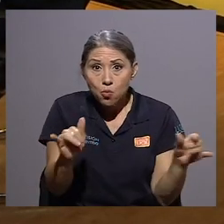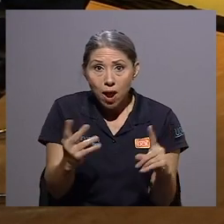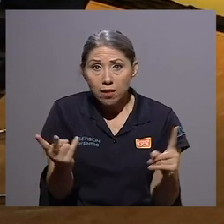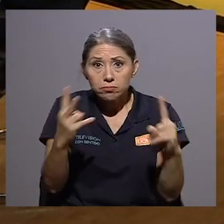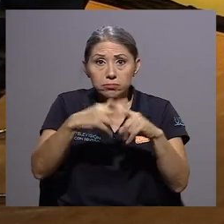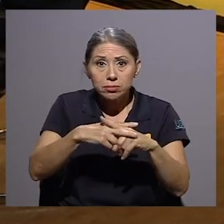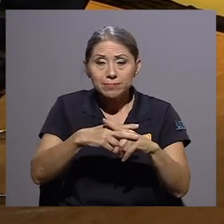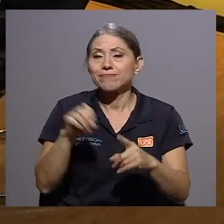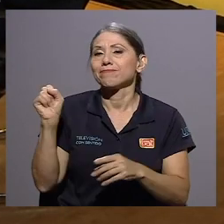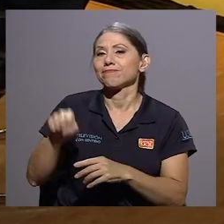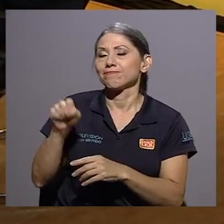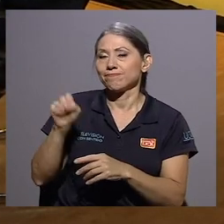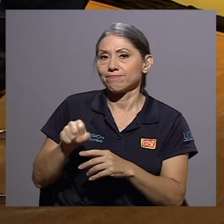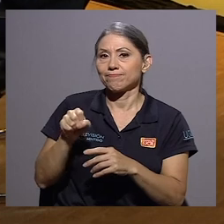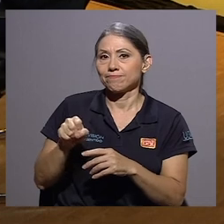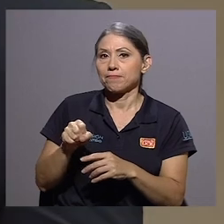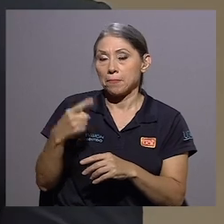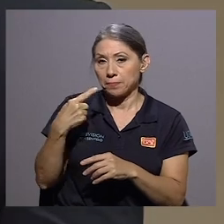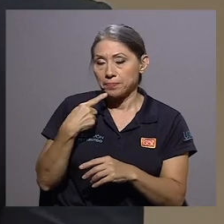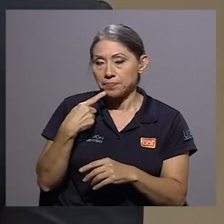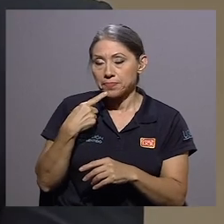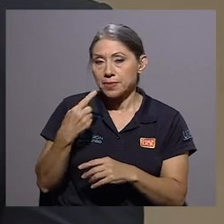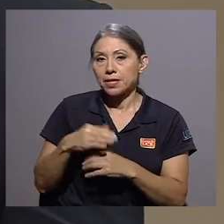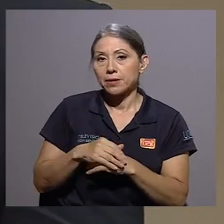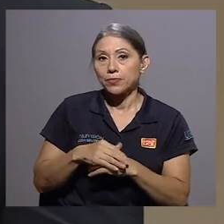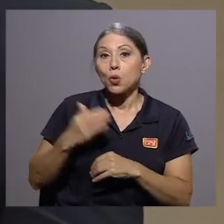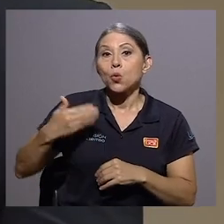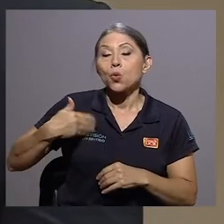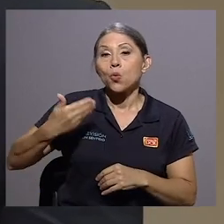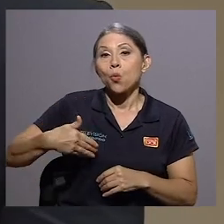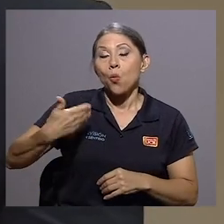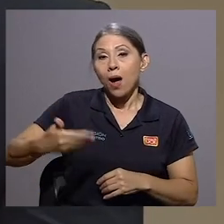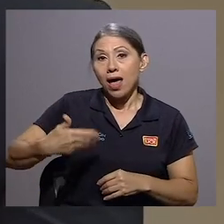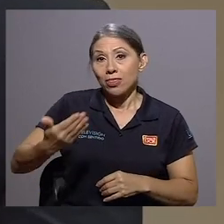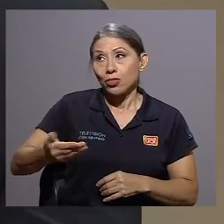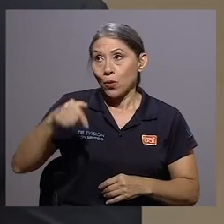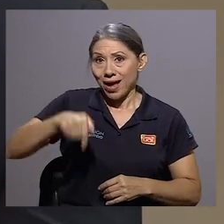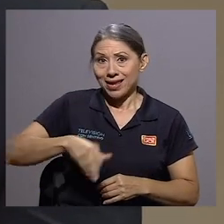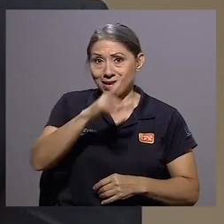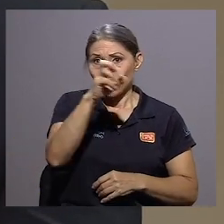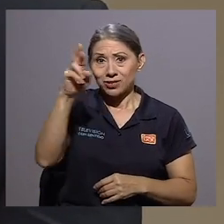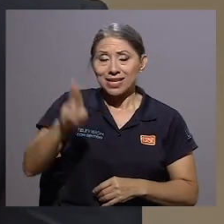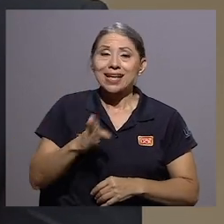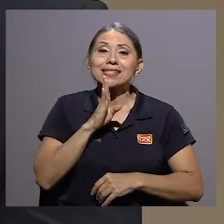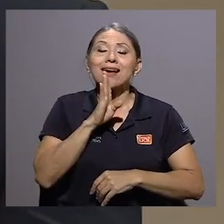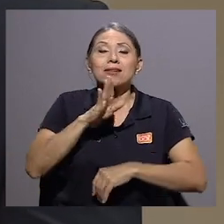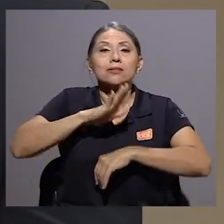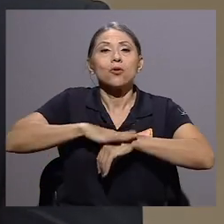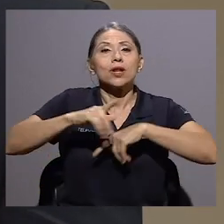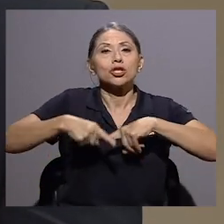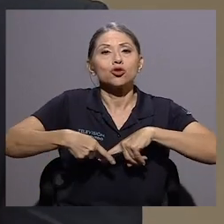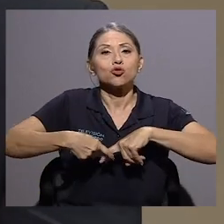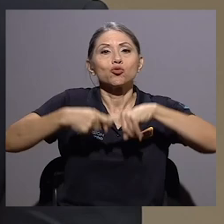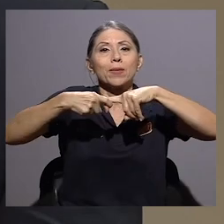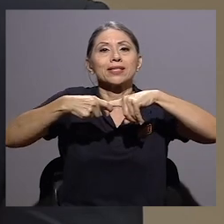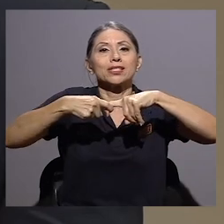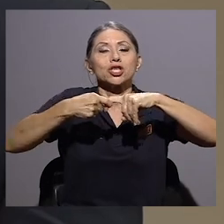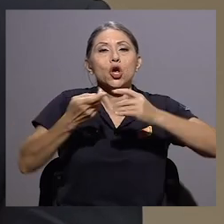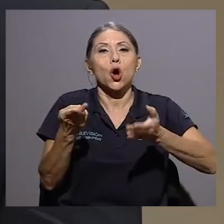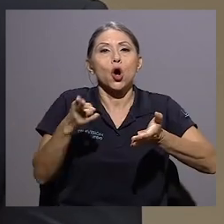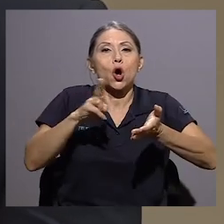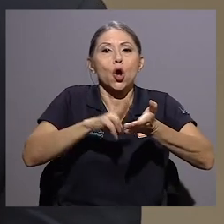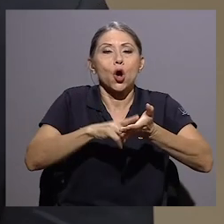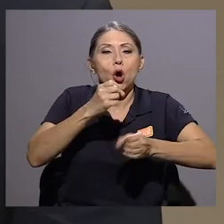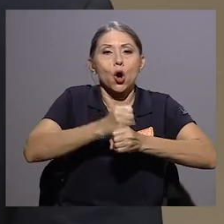acá es importante decir lo siguiente. Cuando en nuestro país hablamos de suspensiones colectivas,